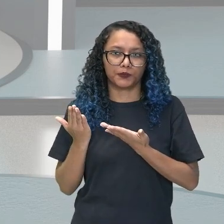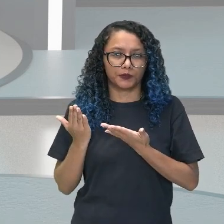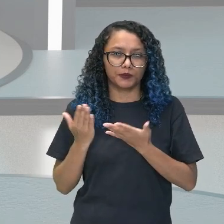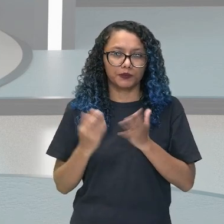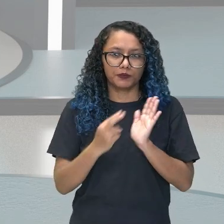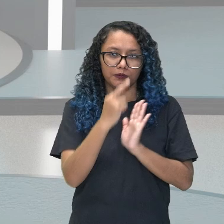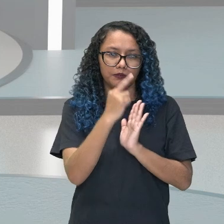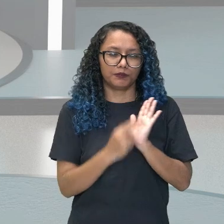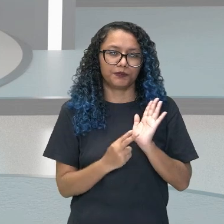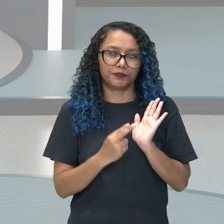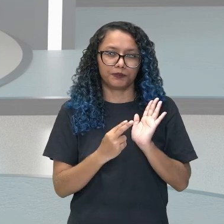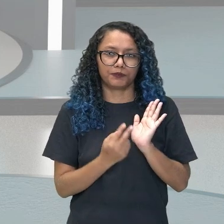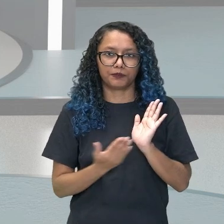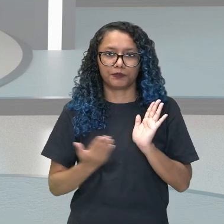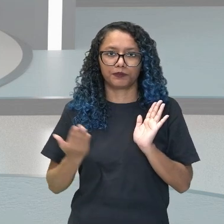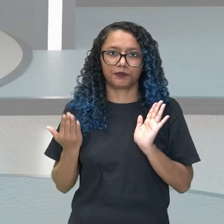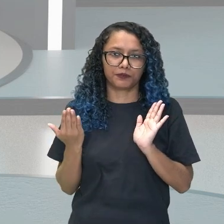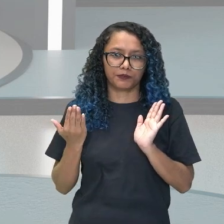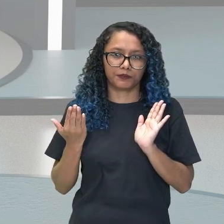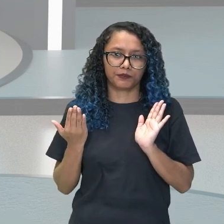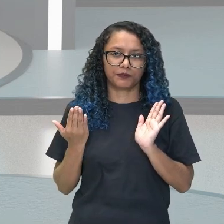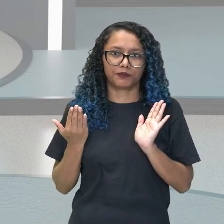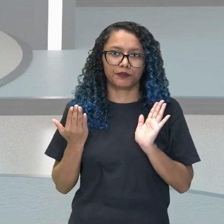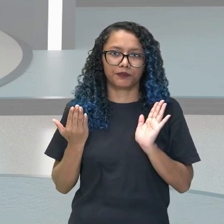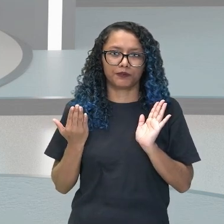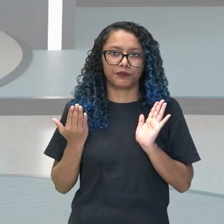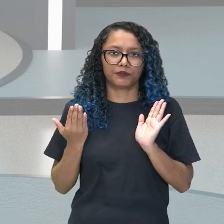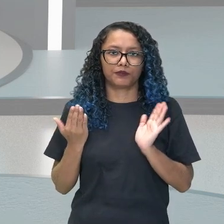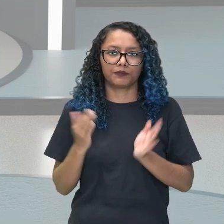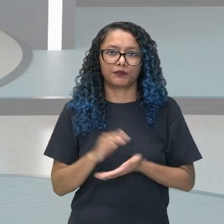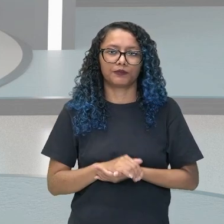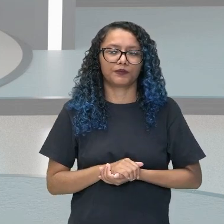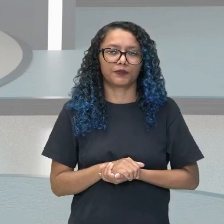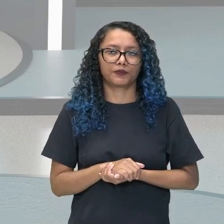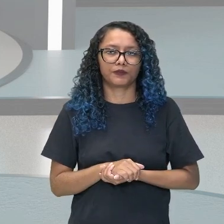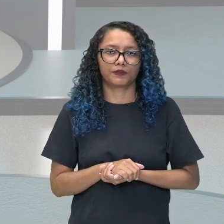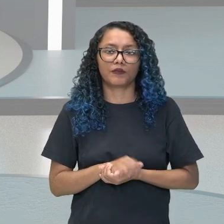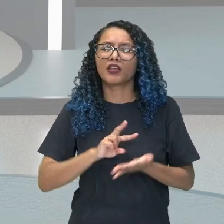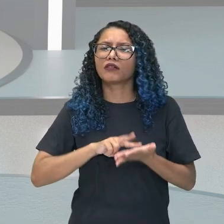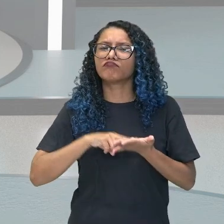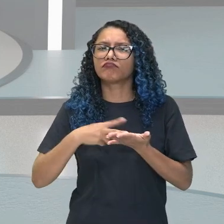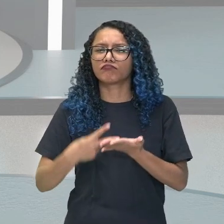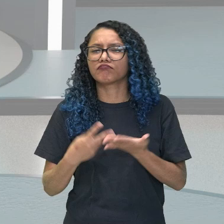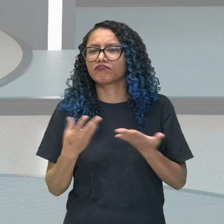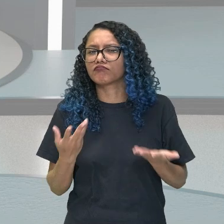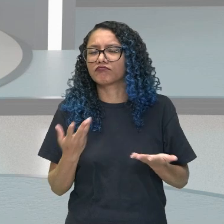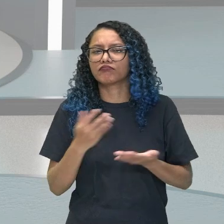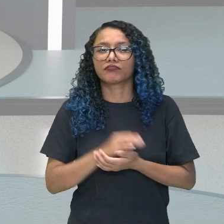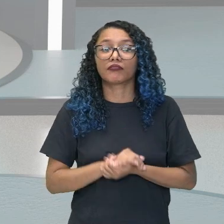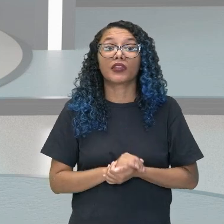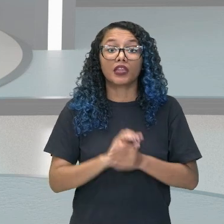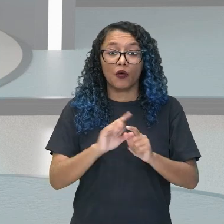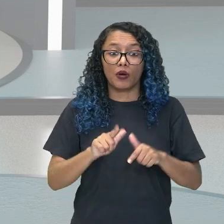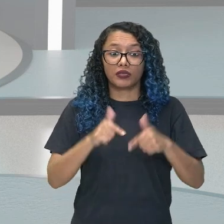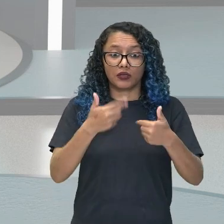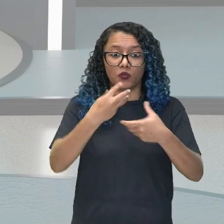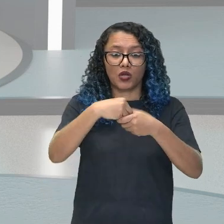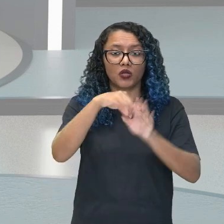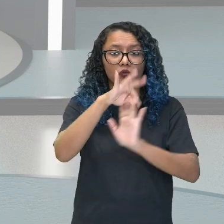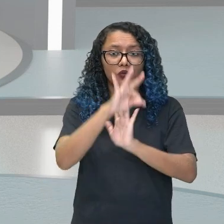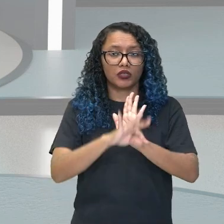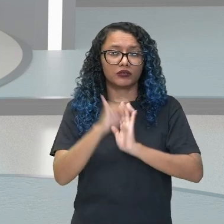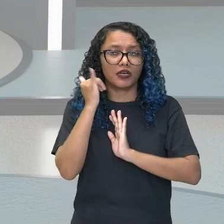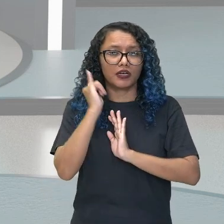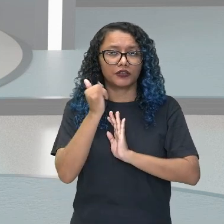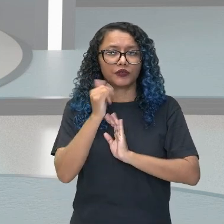deduciendo a medida que avanza el relato. Entonces, la acción del texto narrativo es nuestro